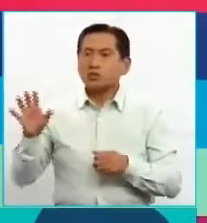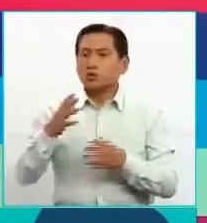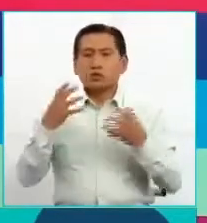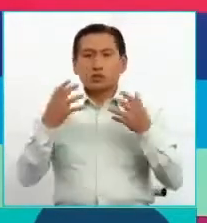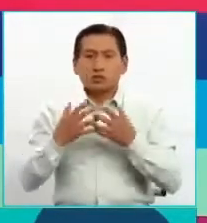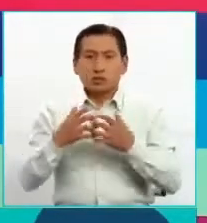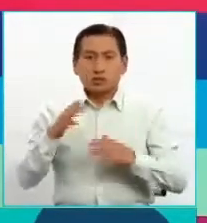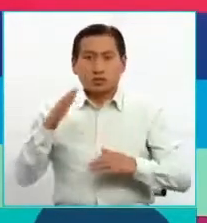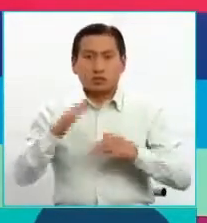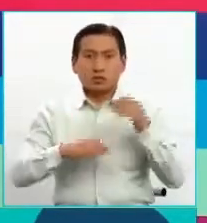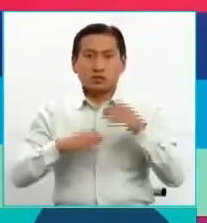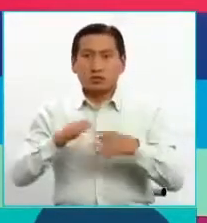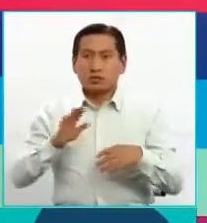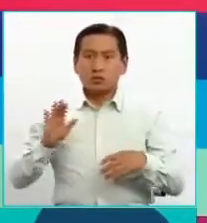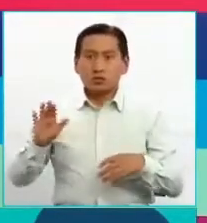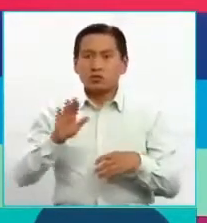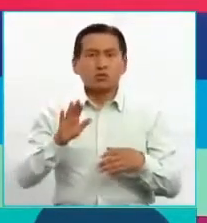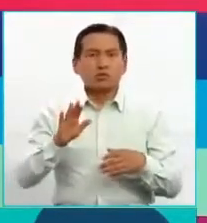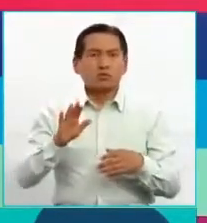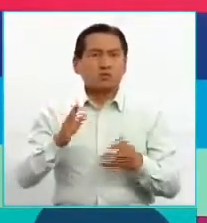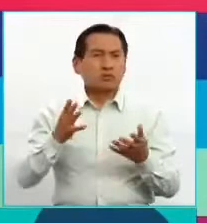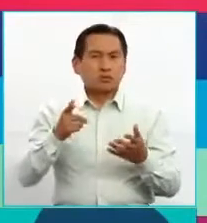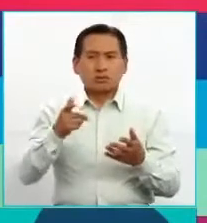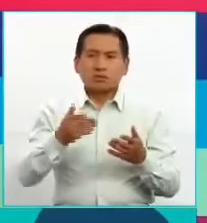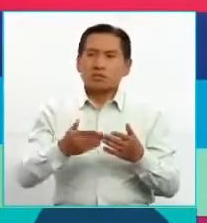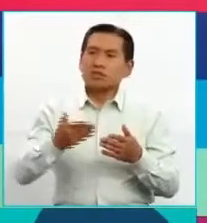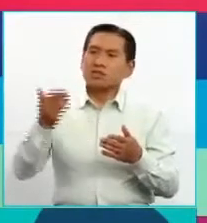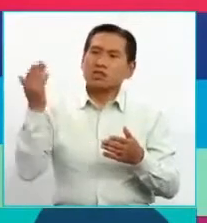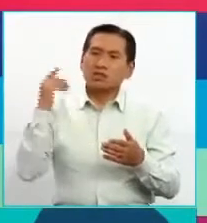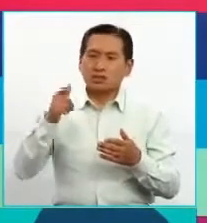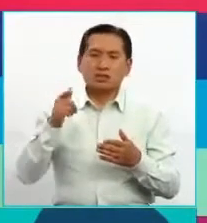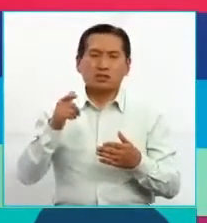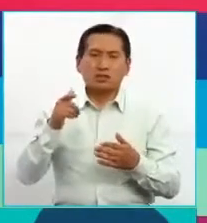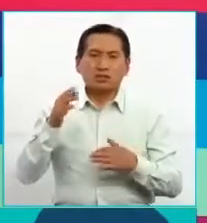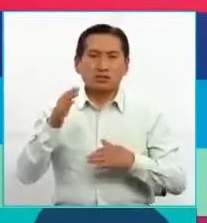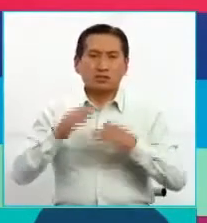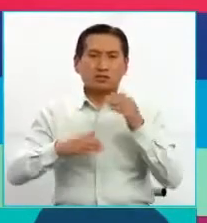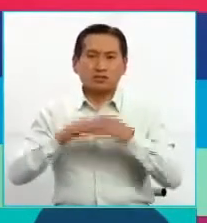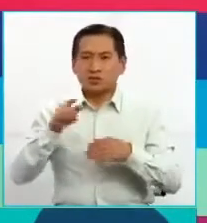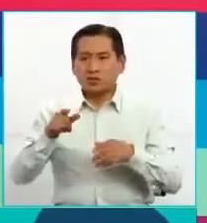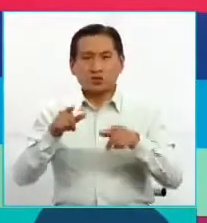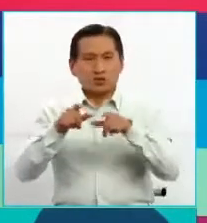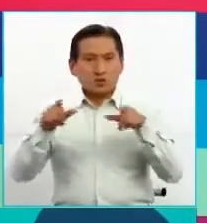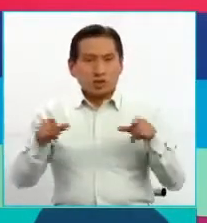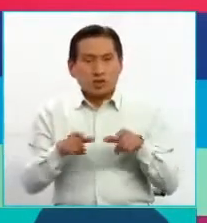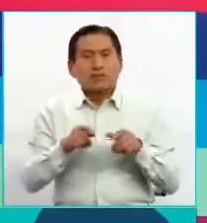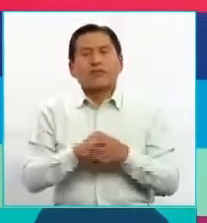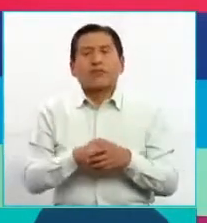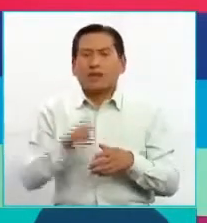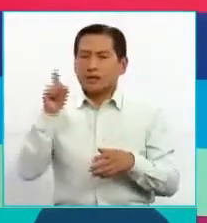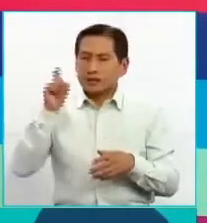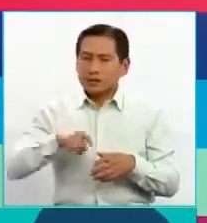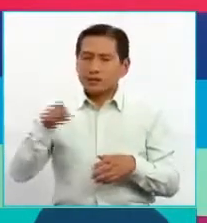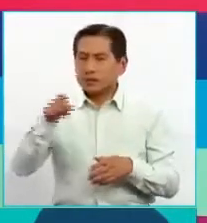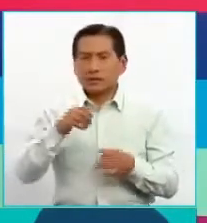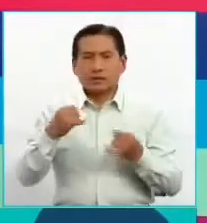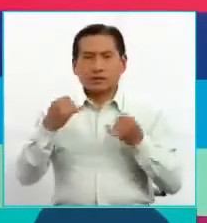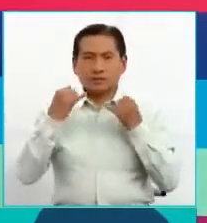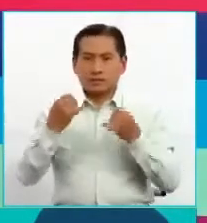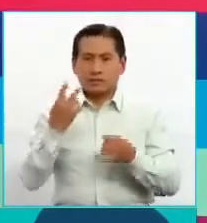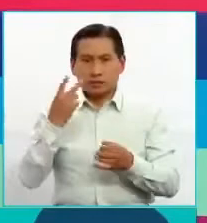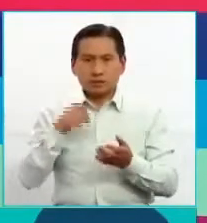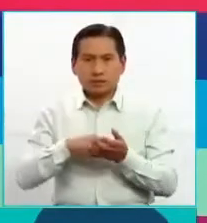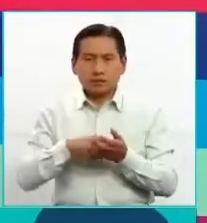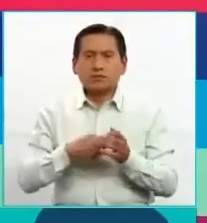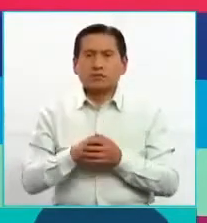constructoras que hicieron esta construcción tienen que todavía ver.